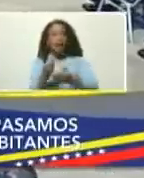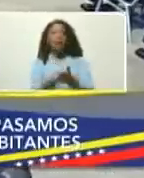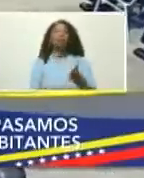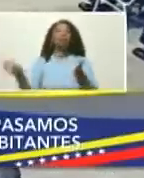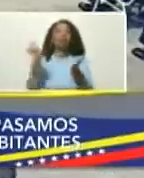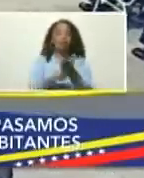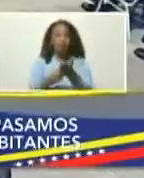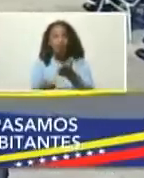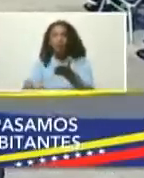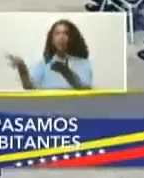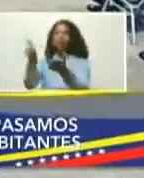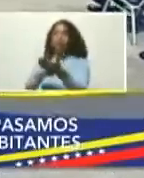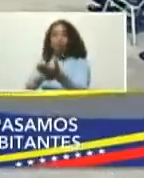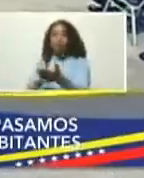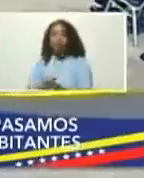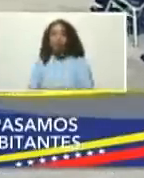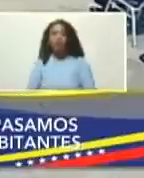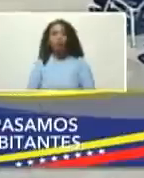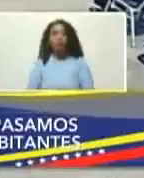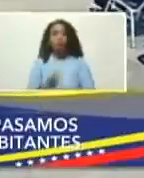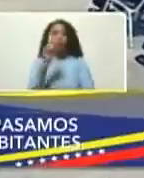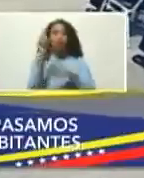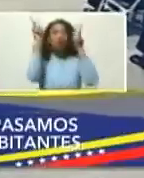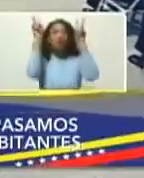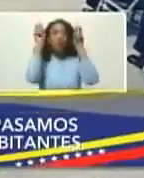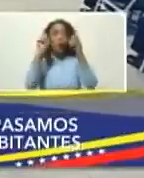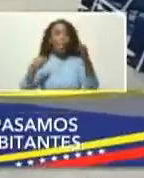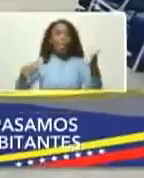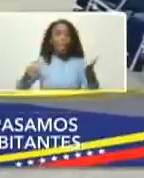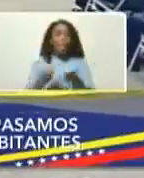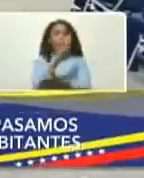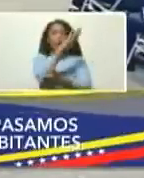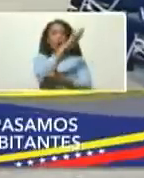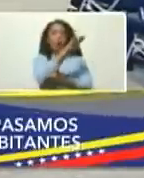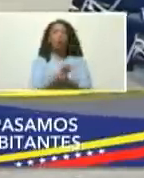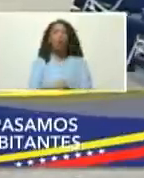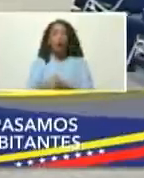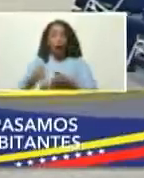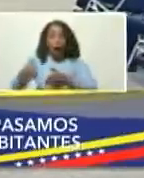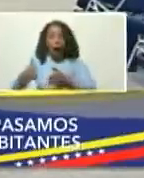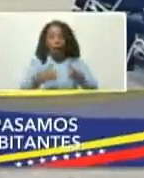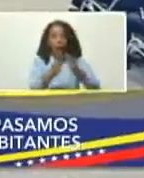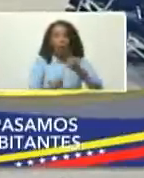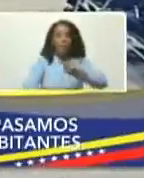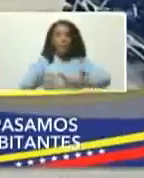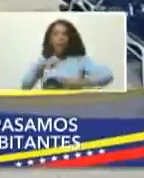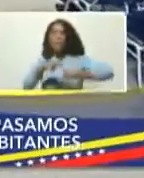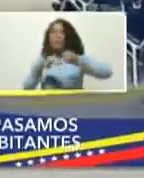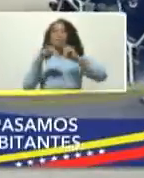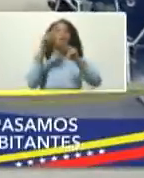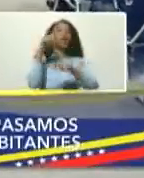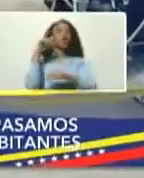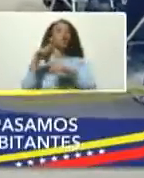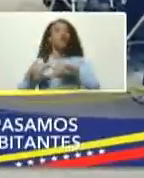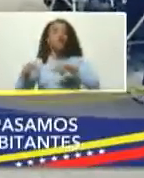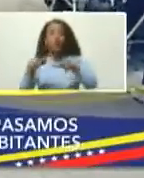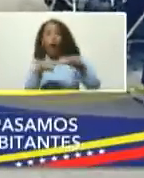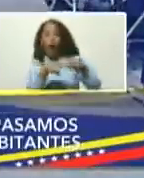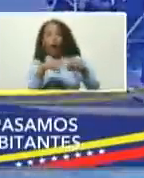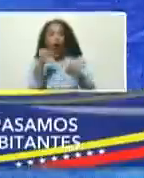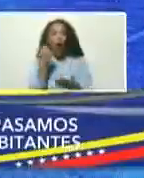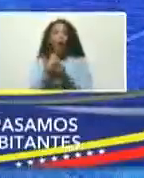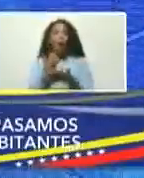con un nuevo impulso el camino de la construcción de zonas económicas